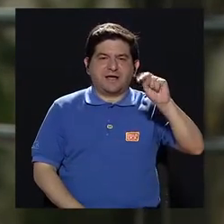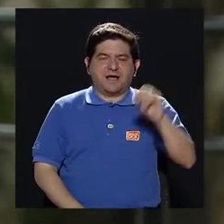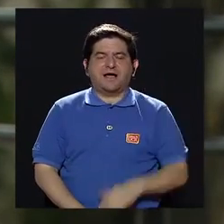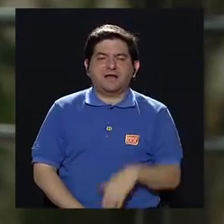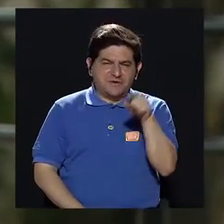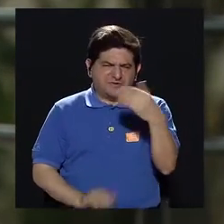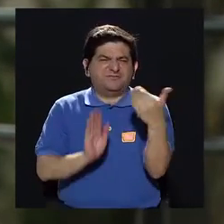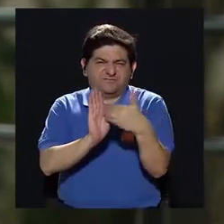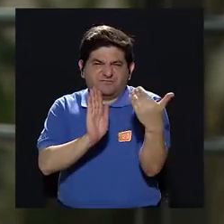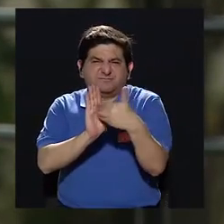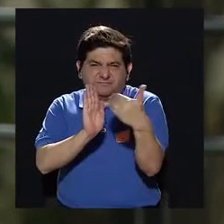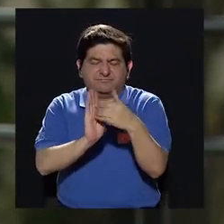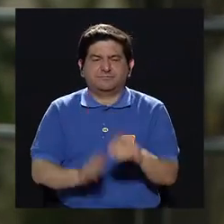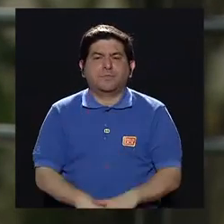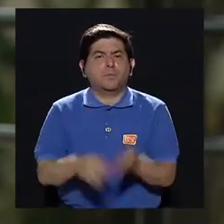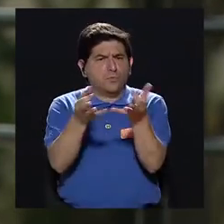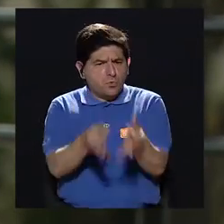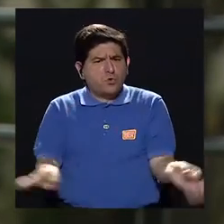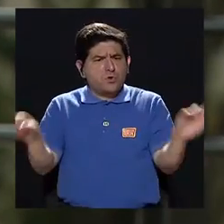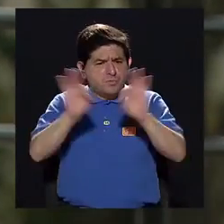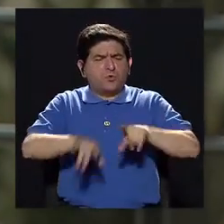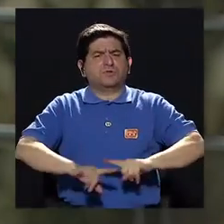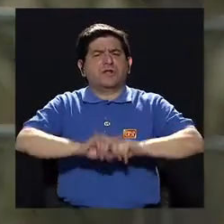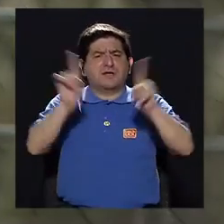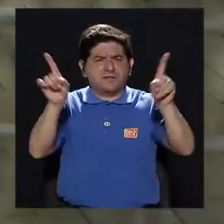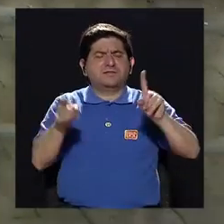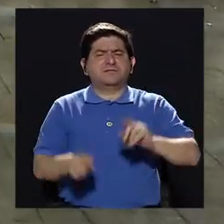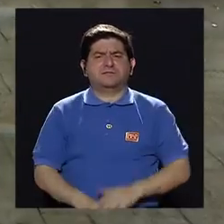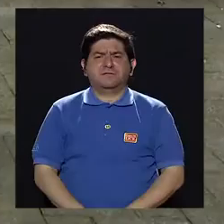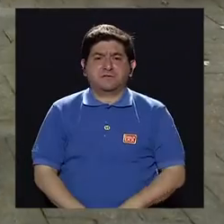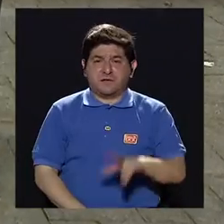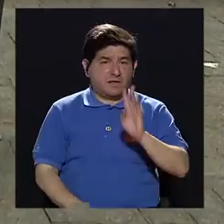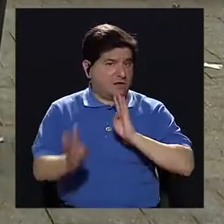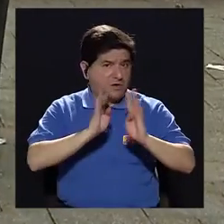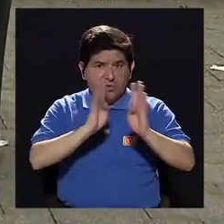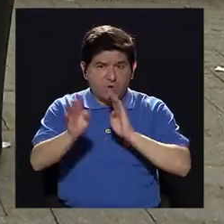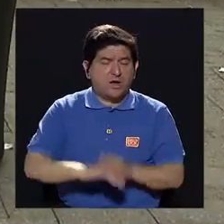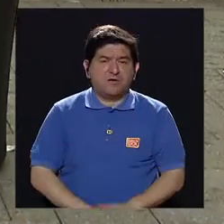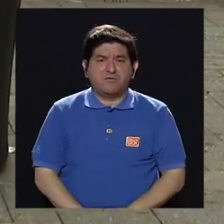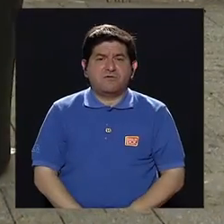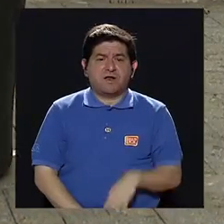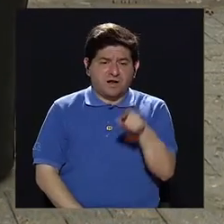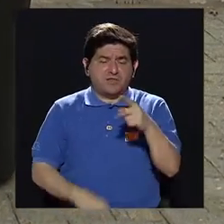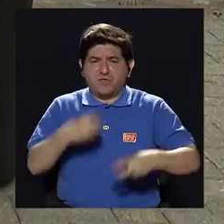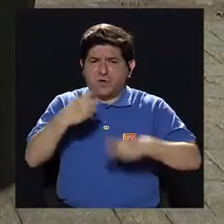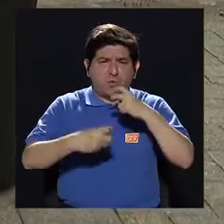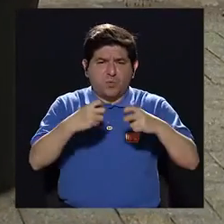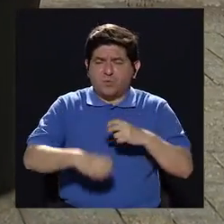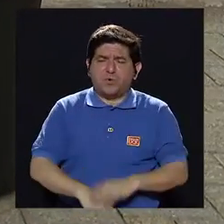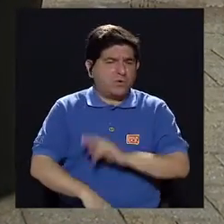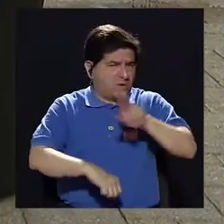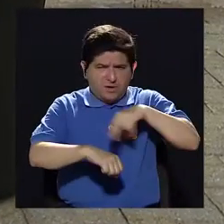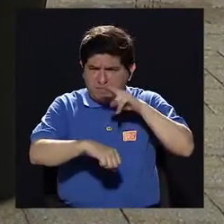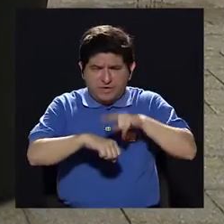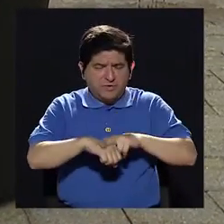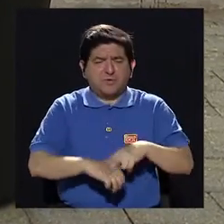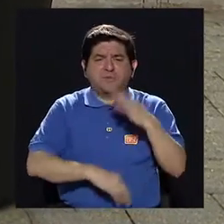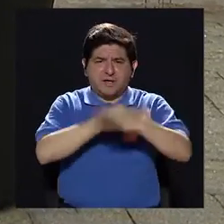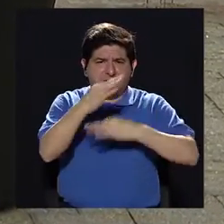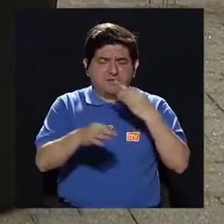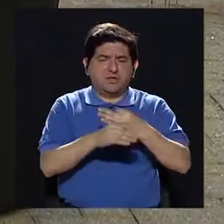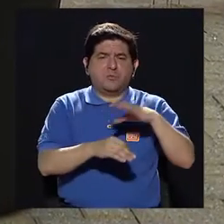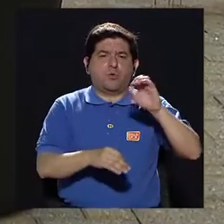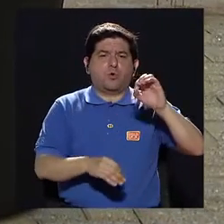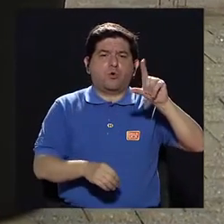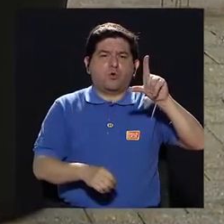entonces pues yo creo que es muy importante hacer la diferenciación que no estamos hablando de una colitis cualquiera, como lo